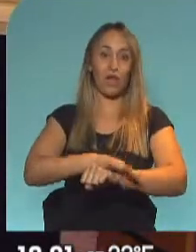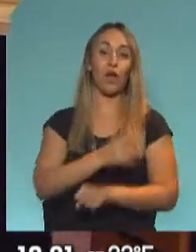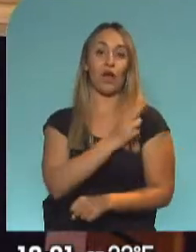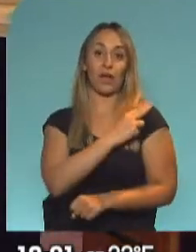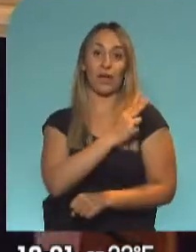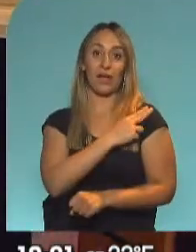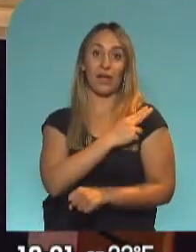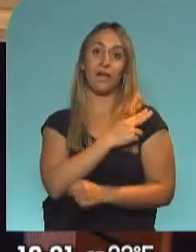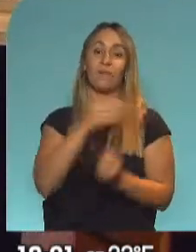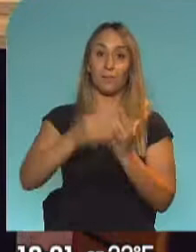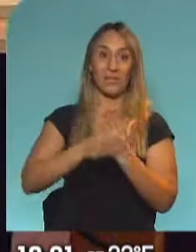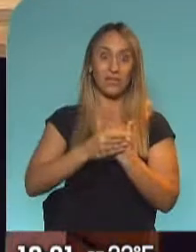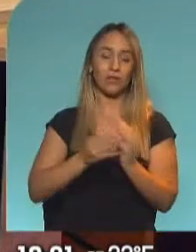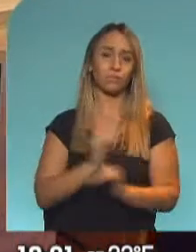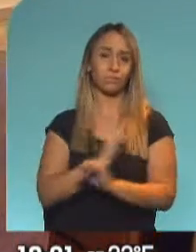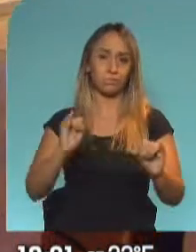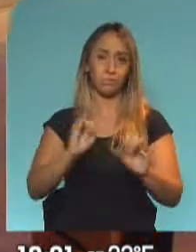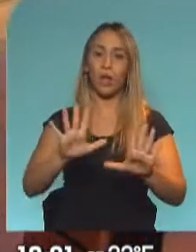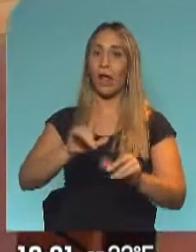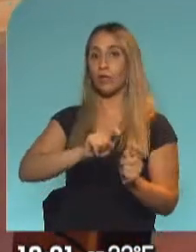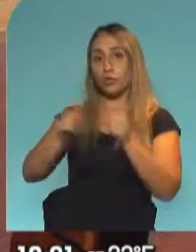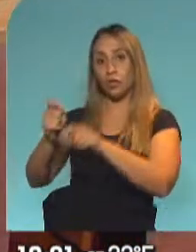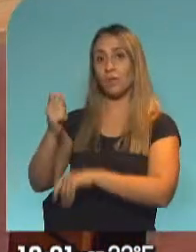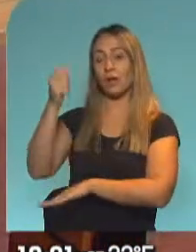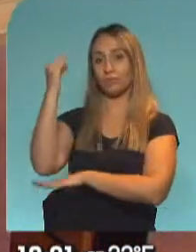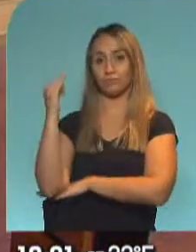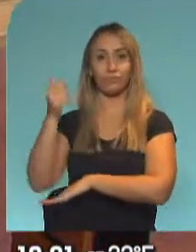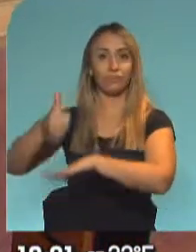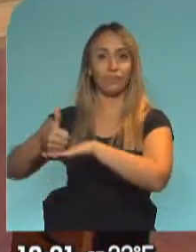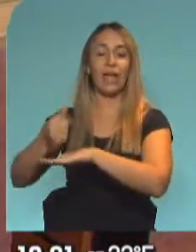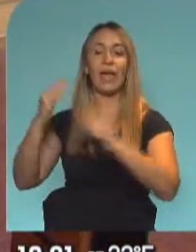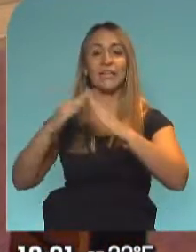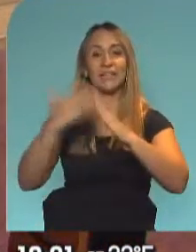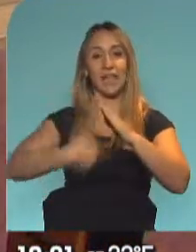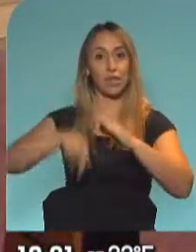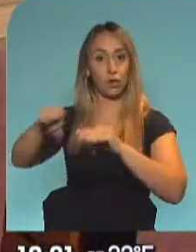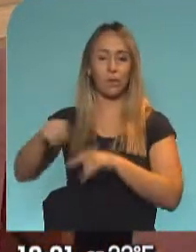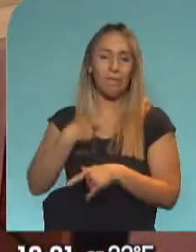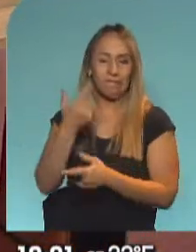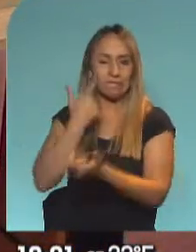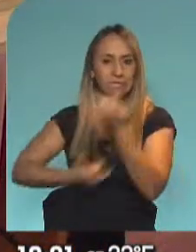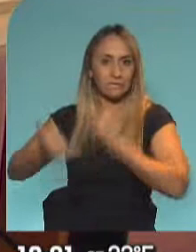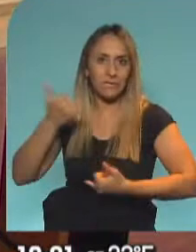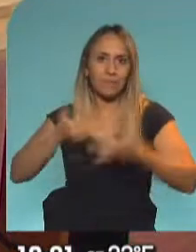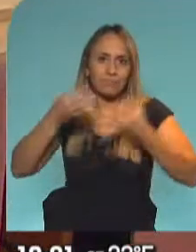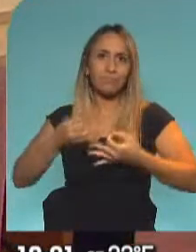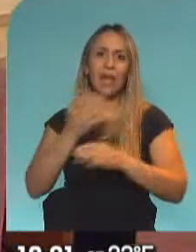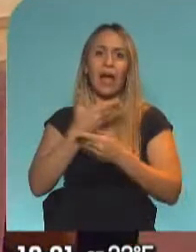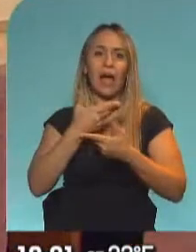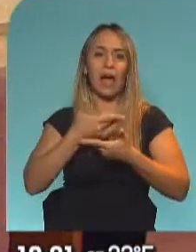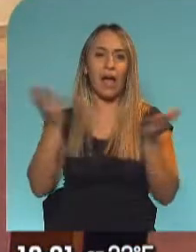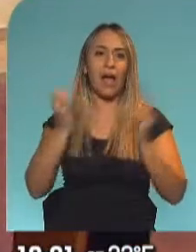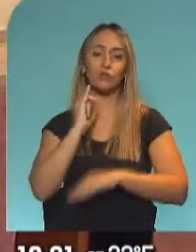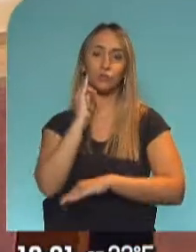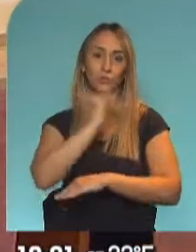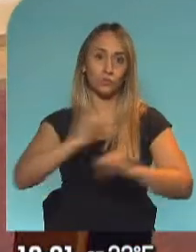este momento es cuando queremos ir a casa de gobierno para saber con certeza, para saber con precisión en qué momento llegaría el anuncio, de qué se trata